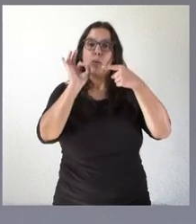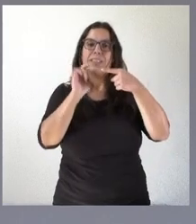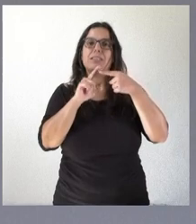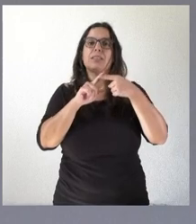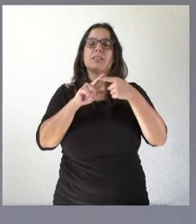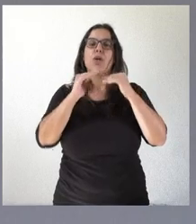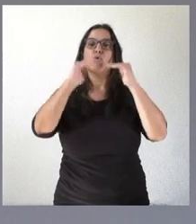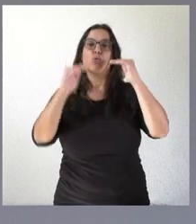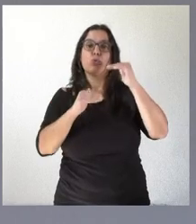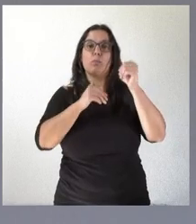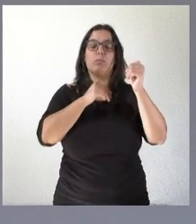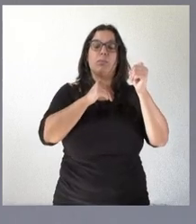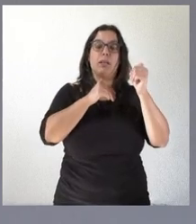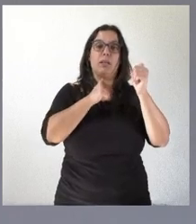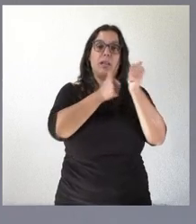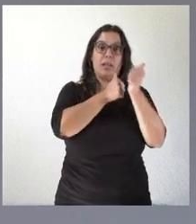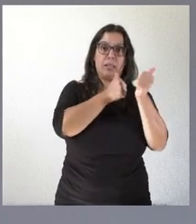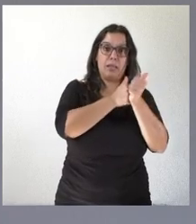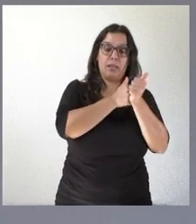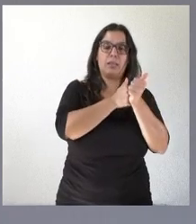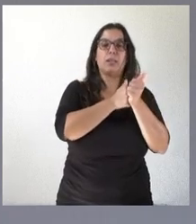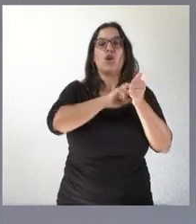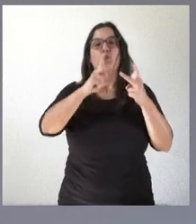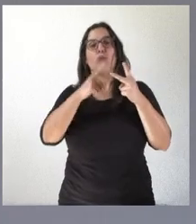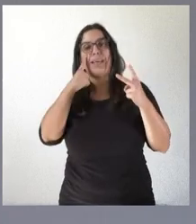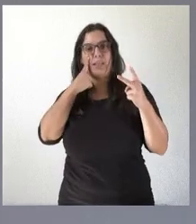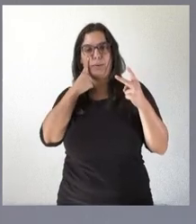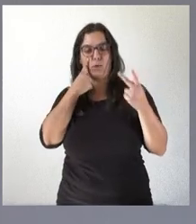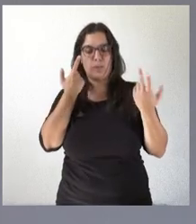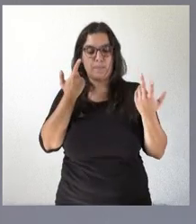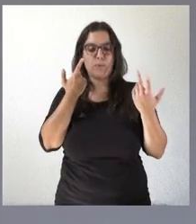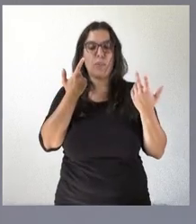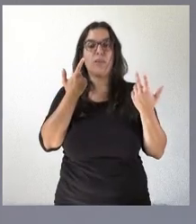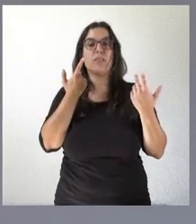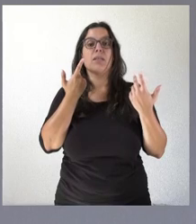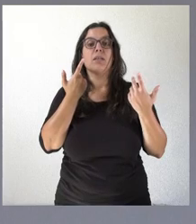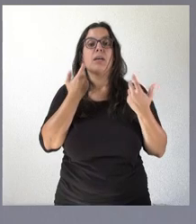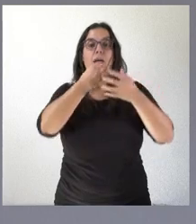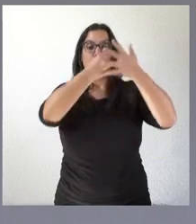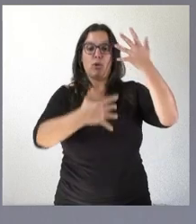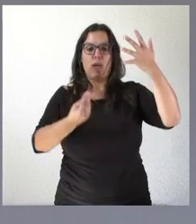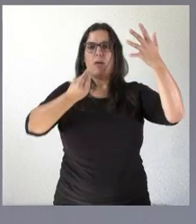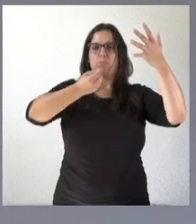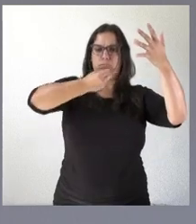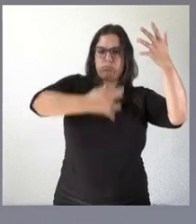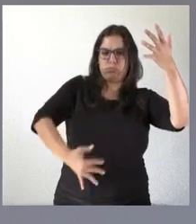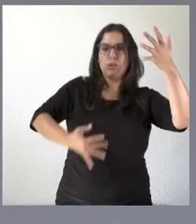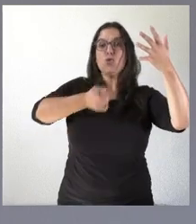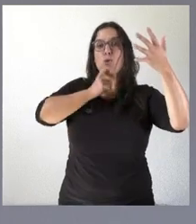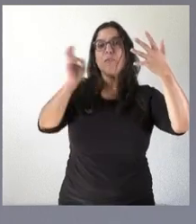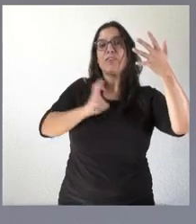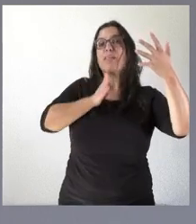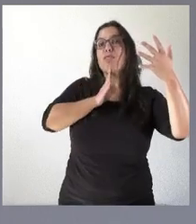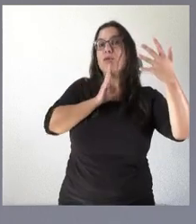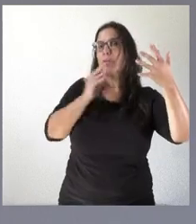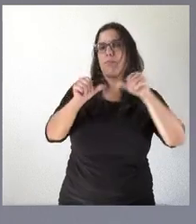y otra de interventores. ¿Cuál es el cauce que va a alimentar esa bolsa? Pues el que viene operándose hasta este momento.